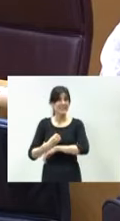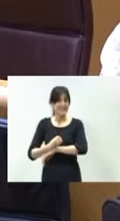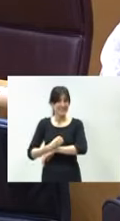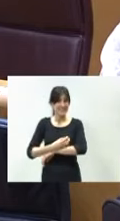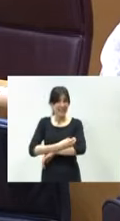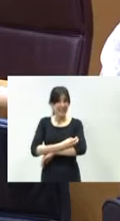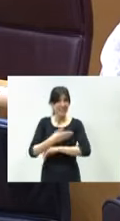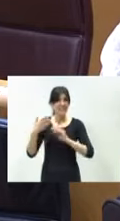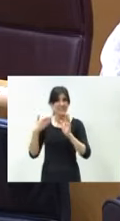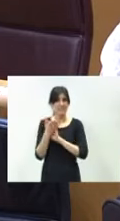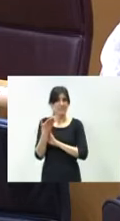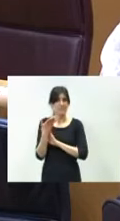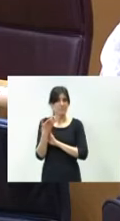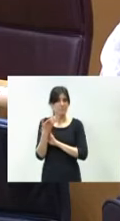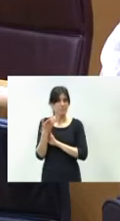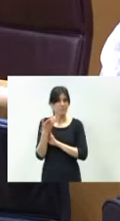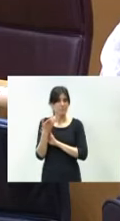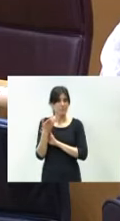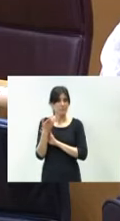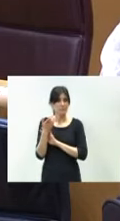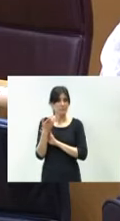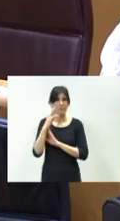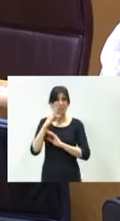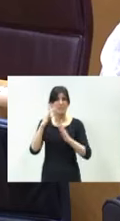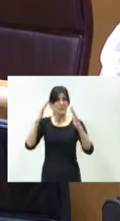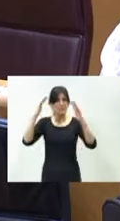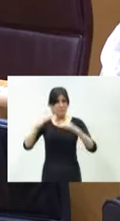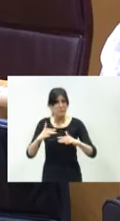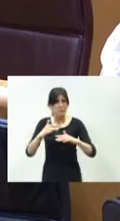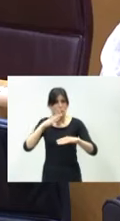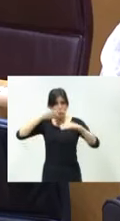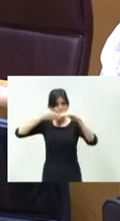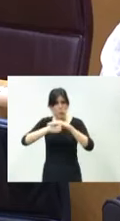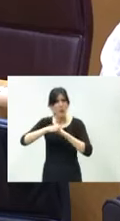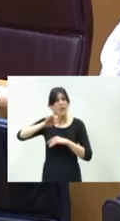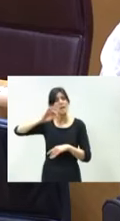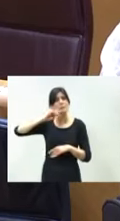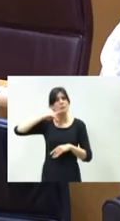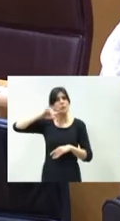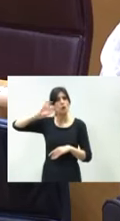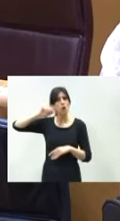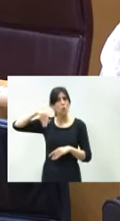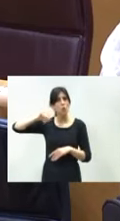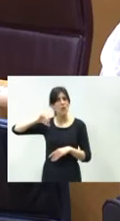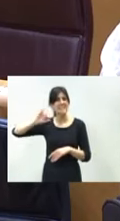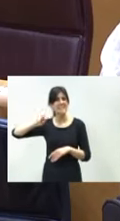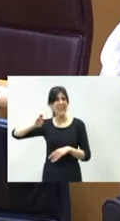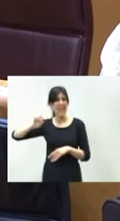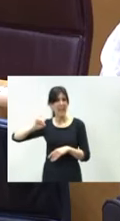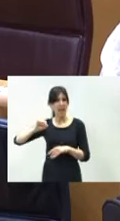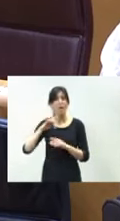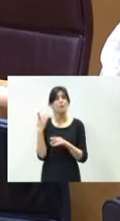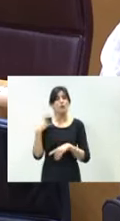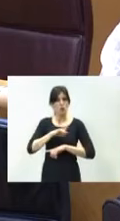quedó atascado por el derribo del túnel de Somosierra se produjo ese atasco en el noviembre